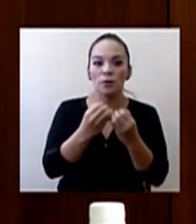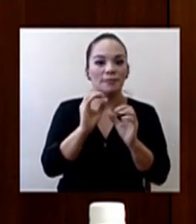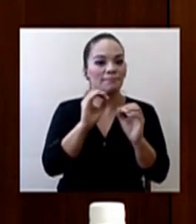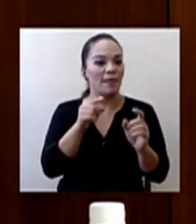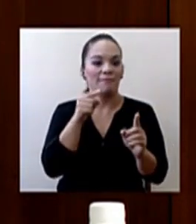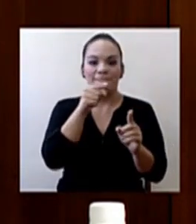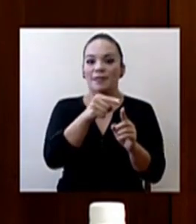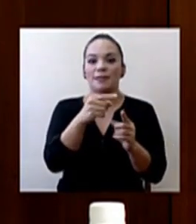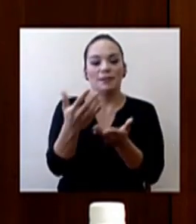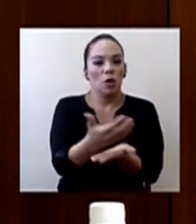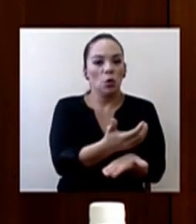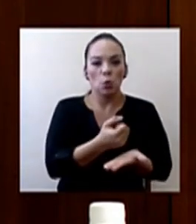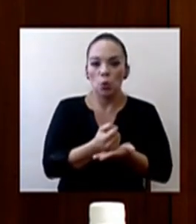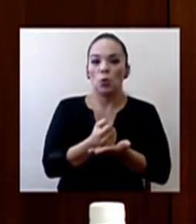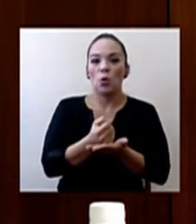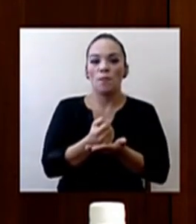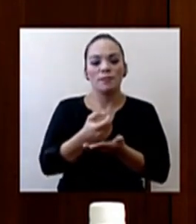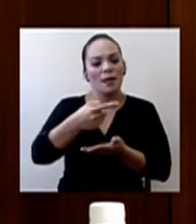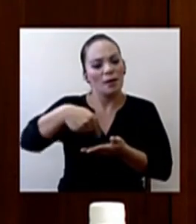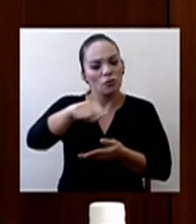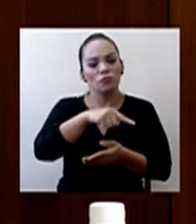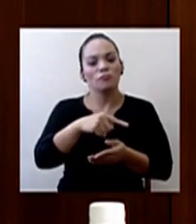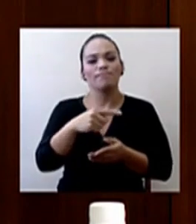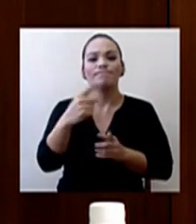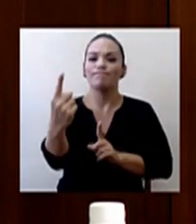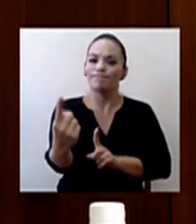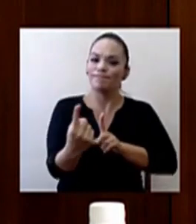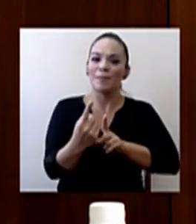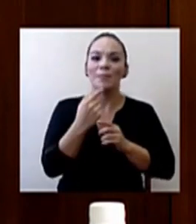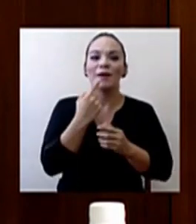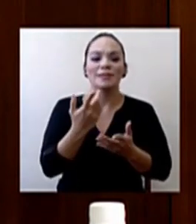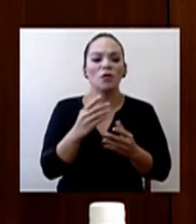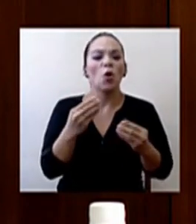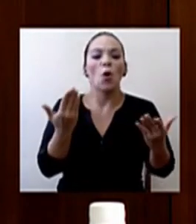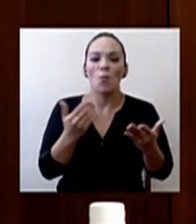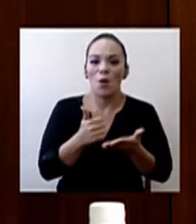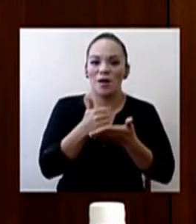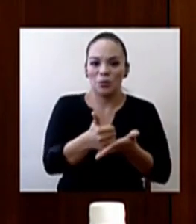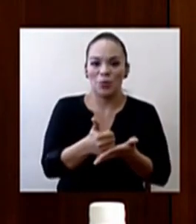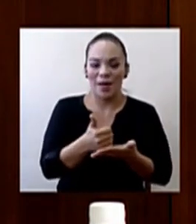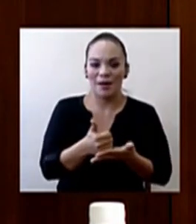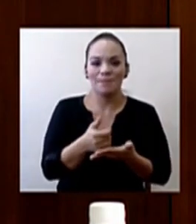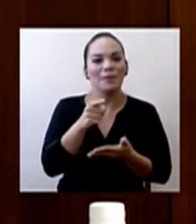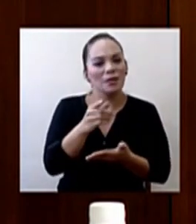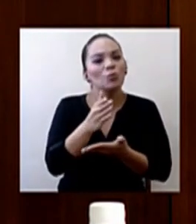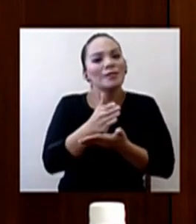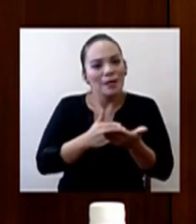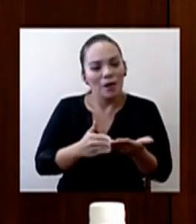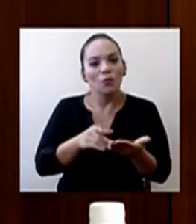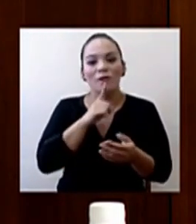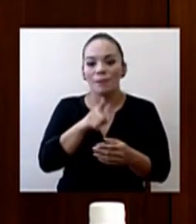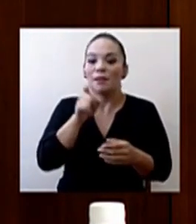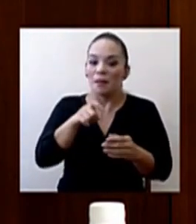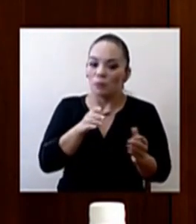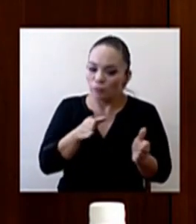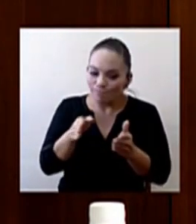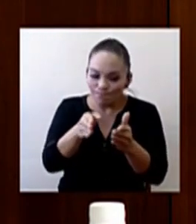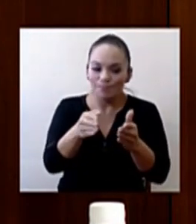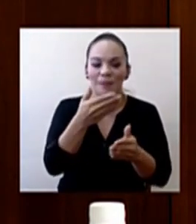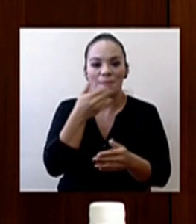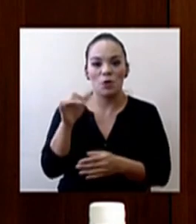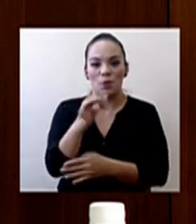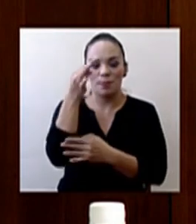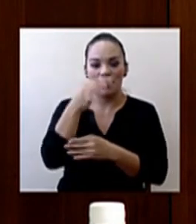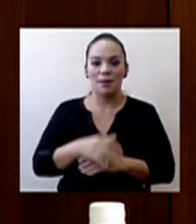lucro que se han acercado para decir cómo ayudo. Y eso es algo que tenemos que canalizar de la mejor manera,